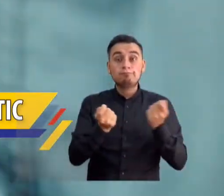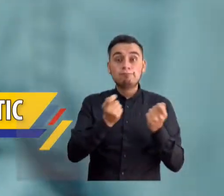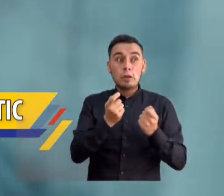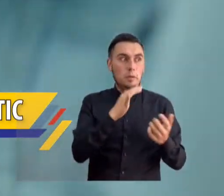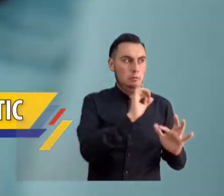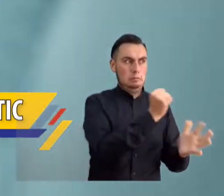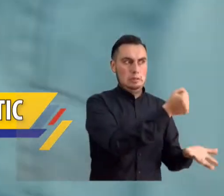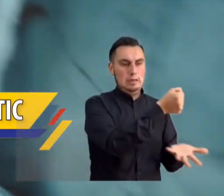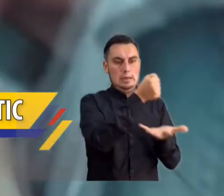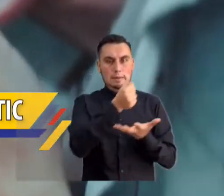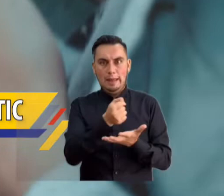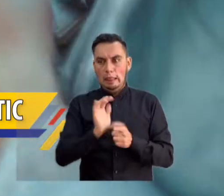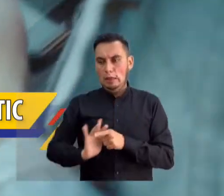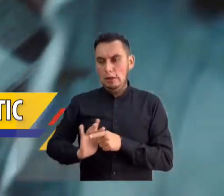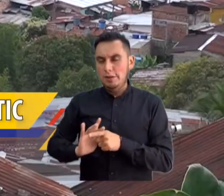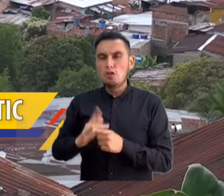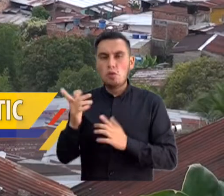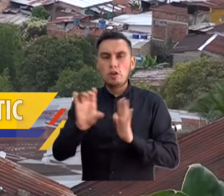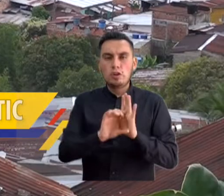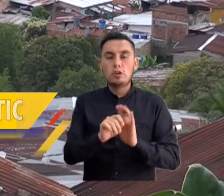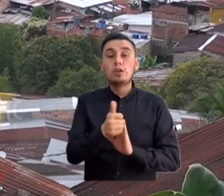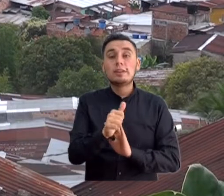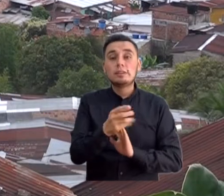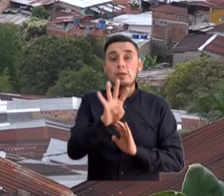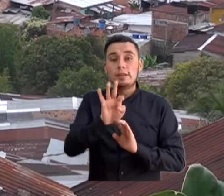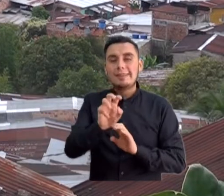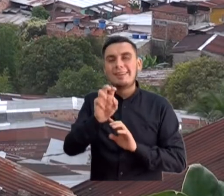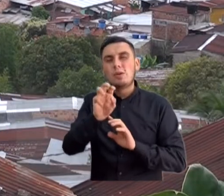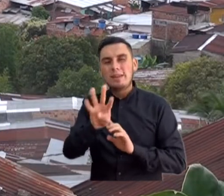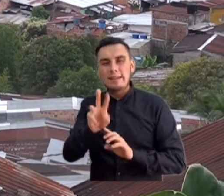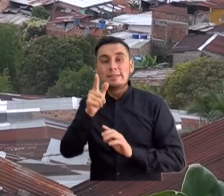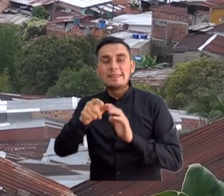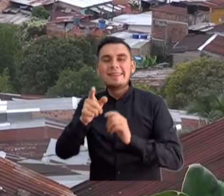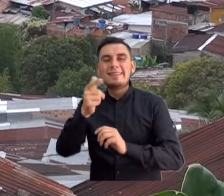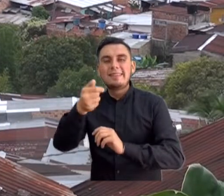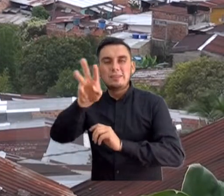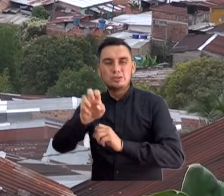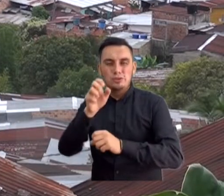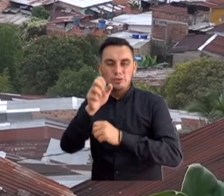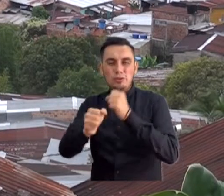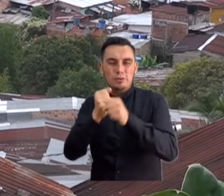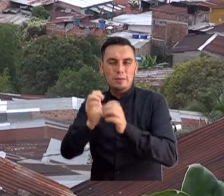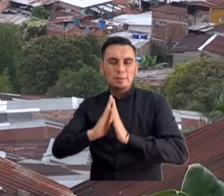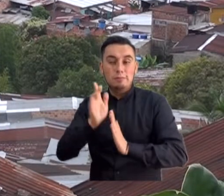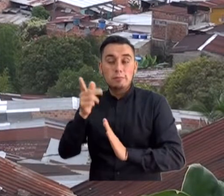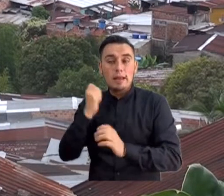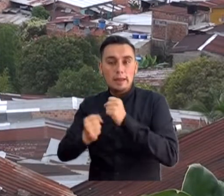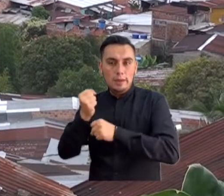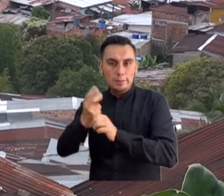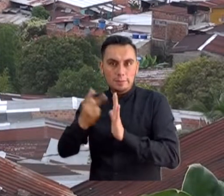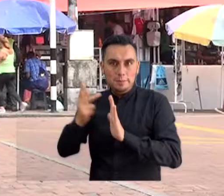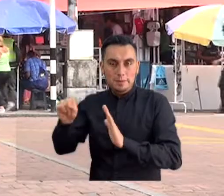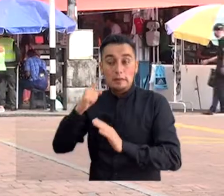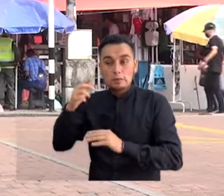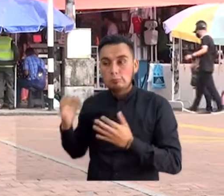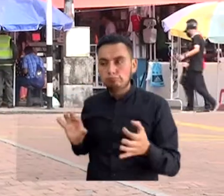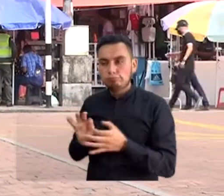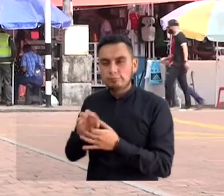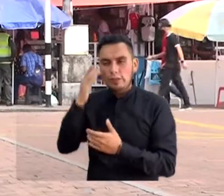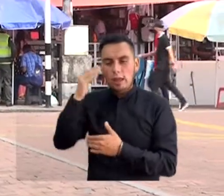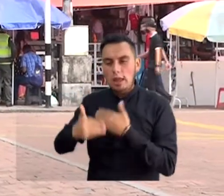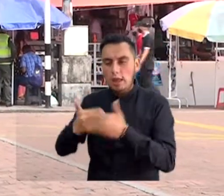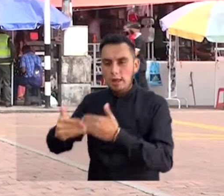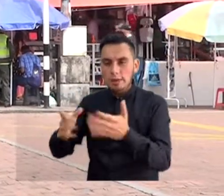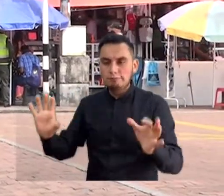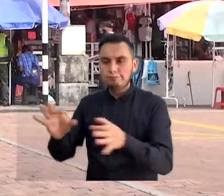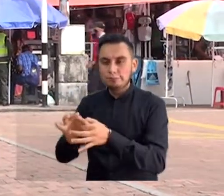manejo del anticipo y ejecución del contrato 1043 del 18 de diciembre de 2020 por el proceso licitatorio que se suscribió